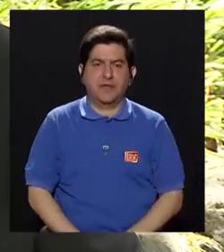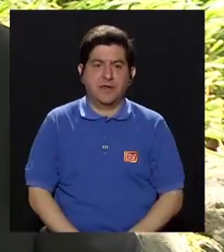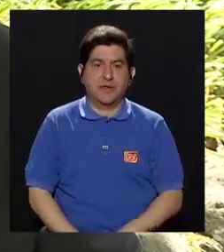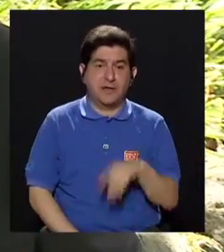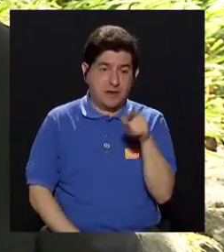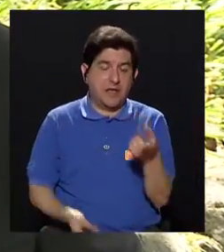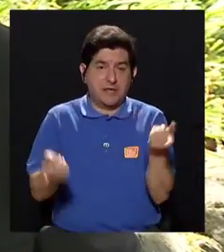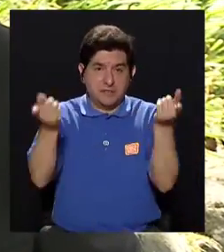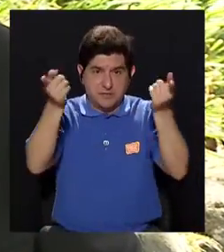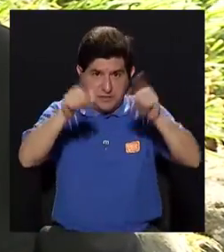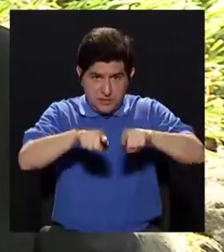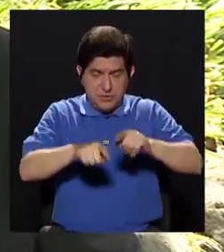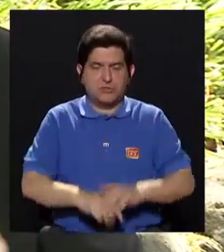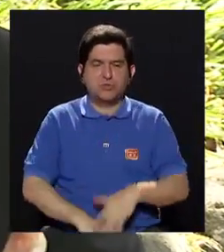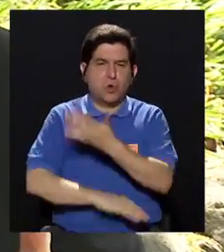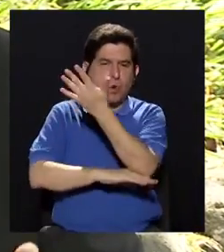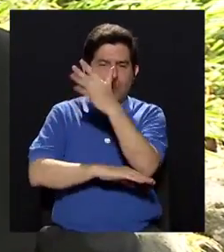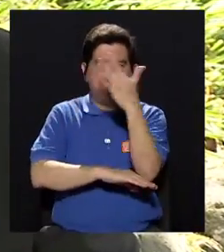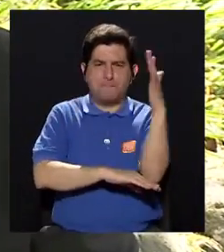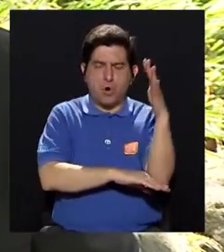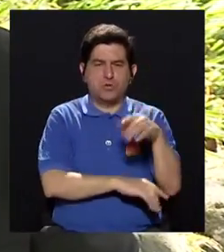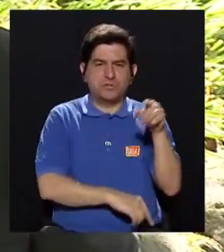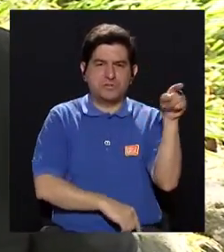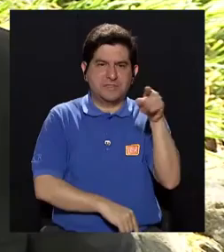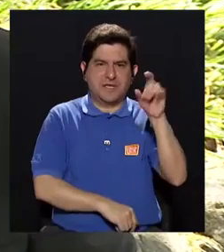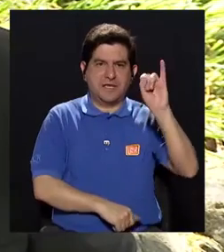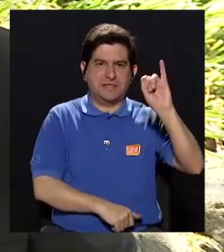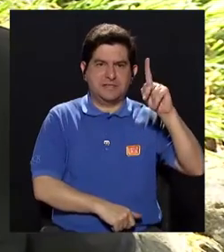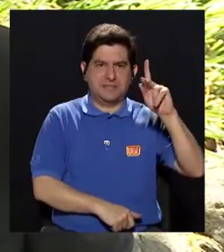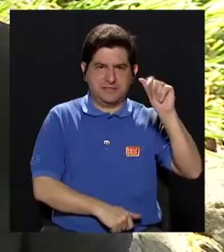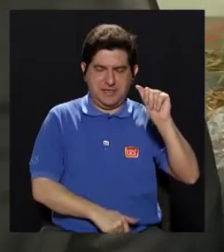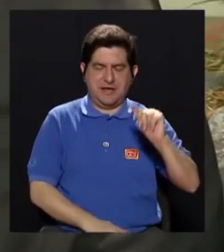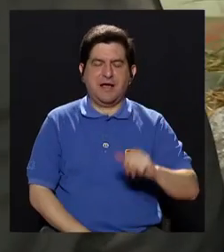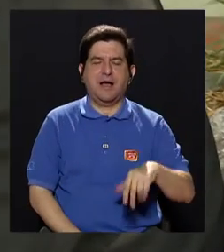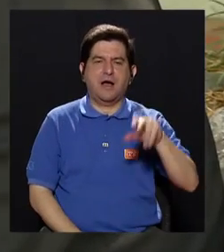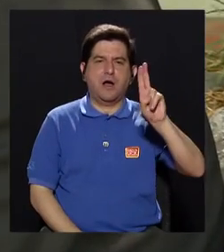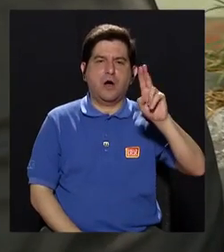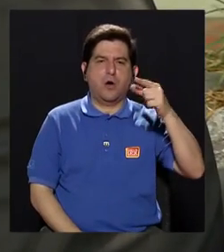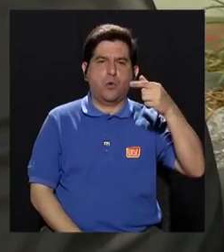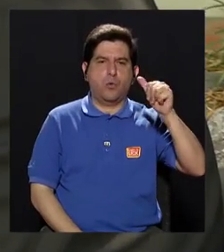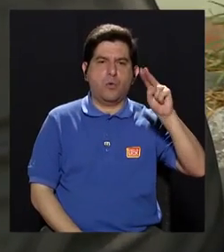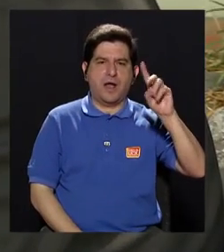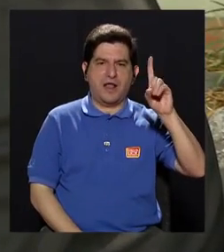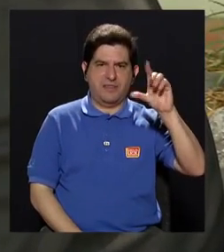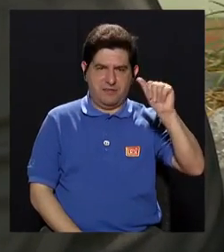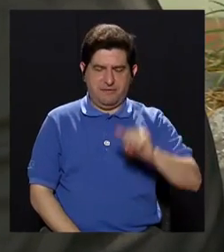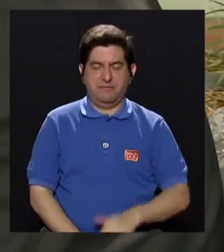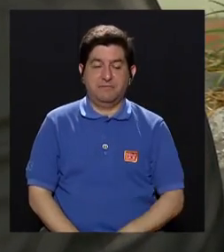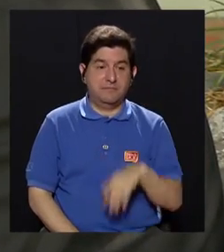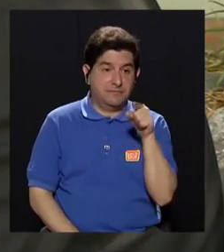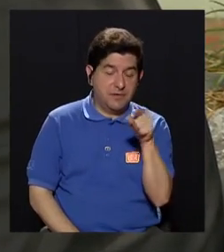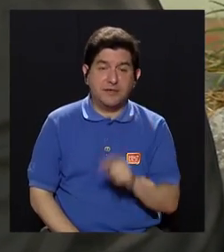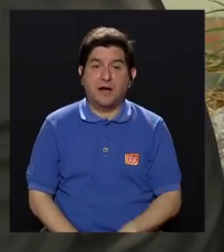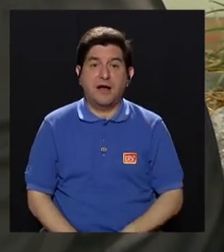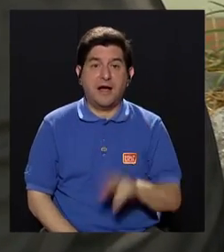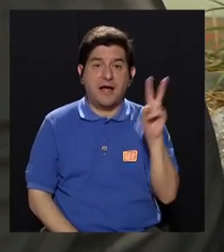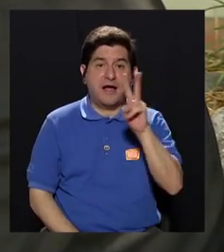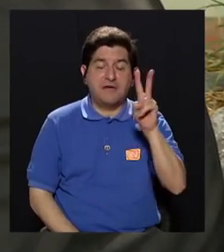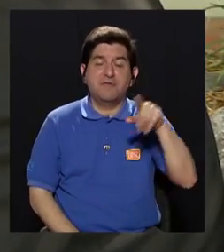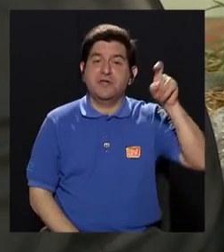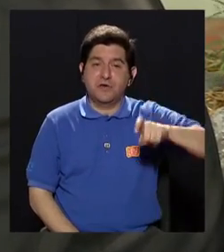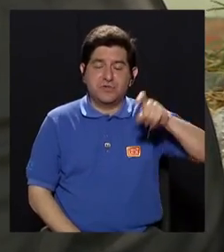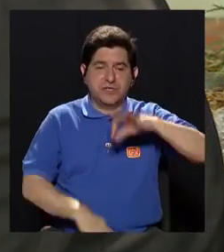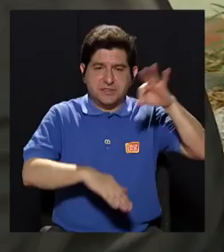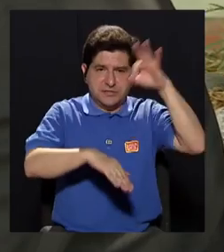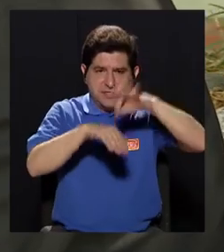el virus del Zika, perdón, el bosque de Zika en Uganda. Entonces, como les decía, este es un virus transmitido por